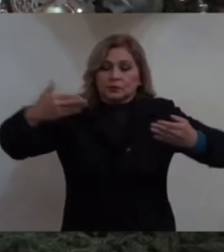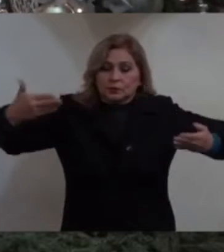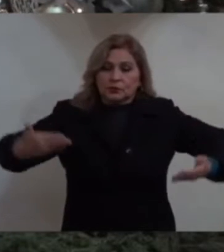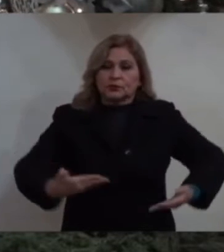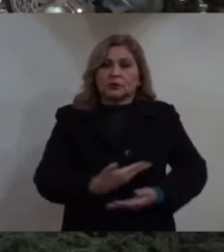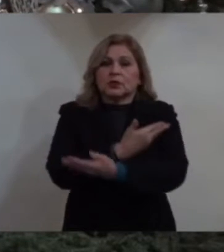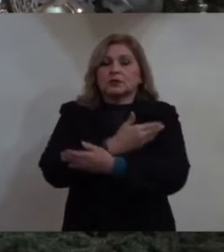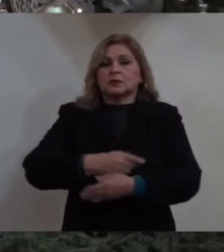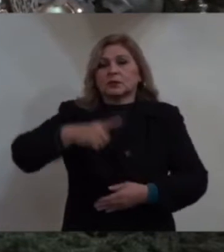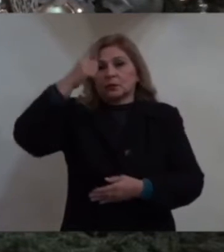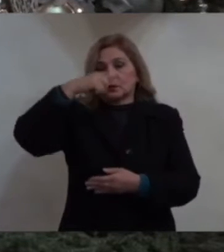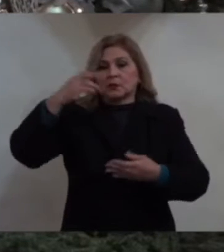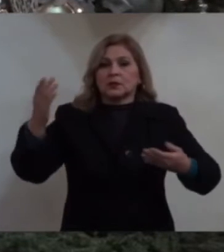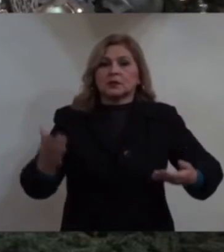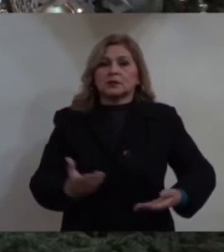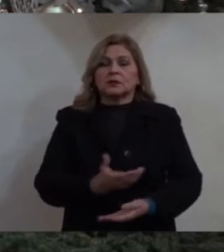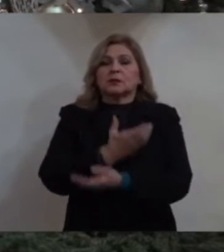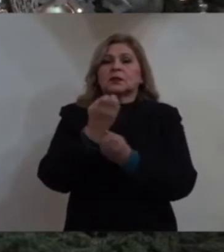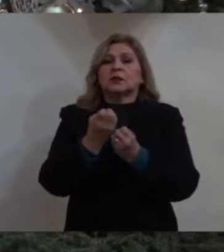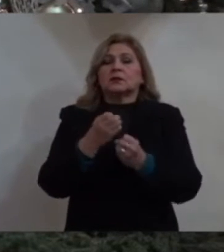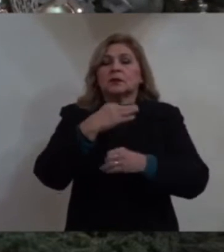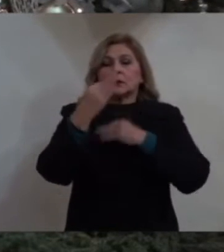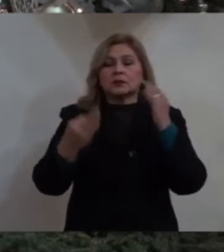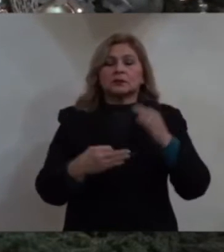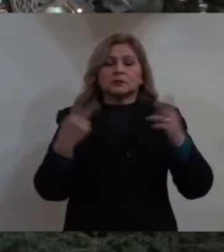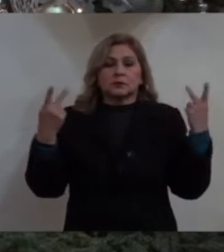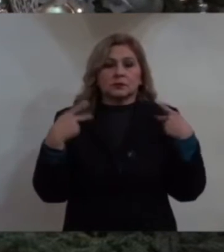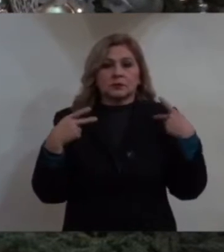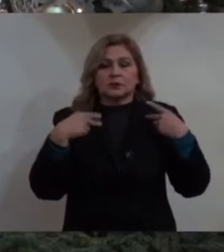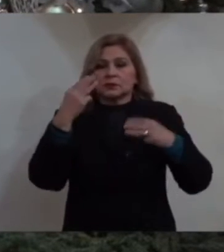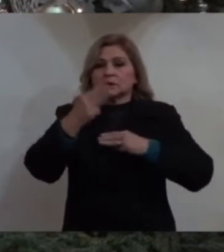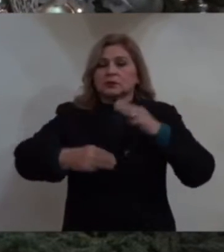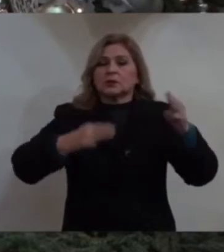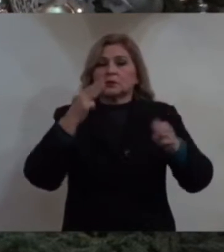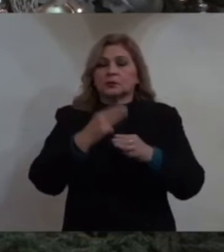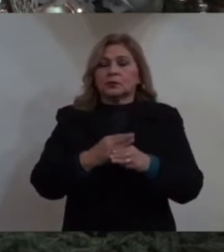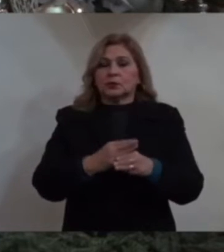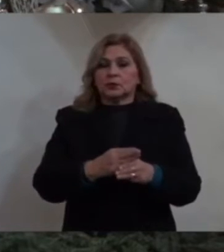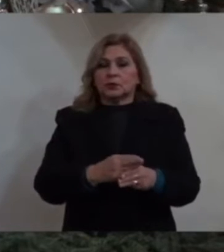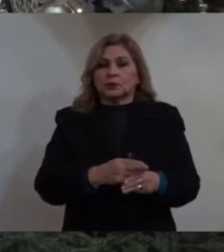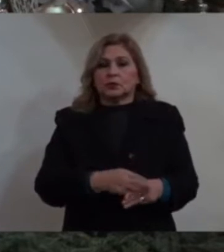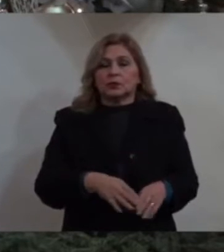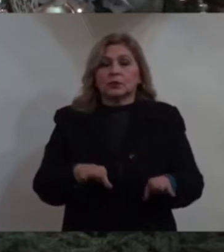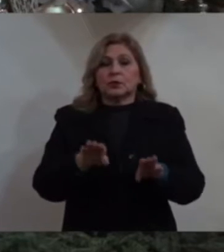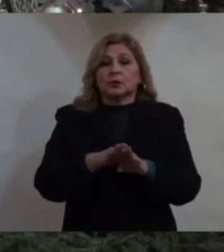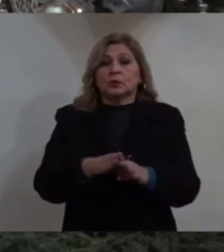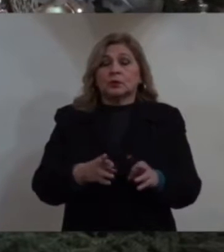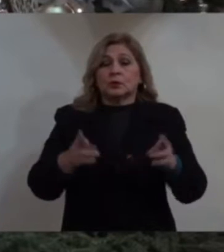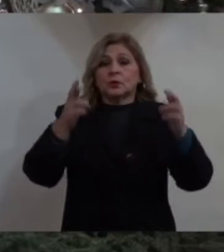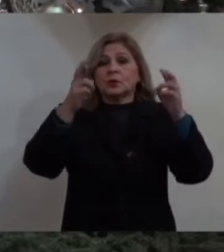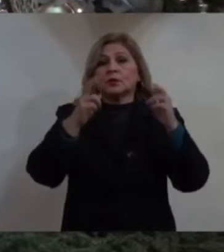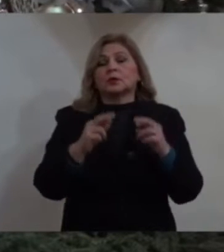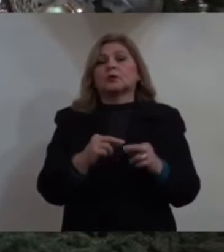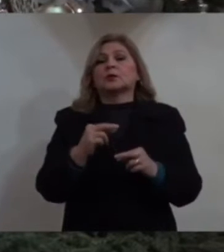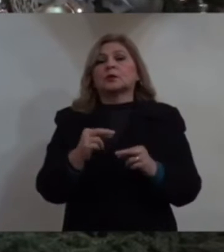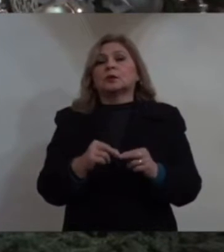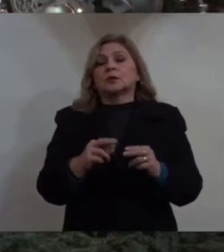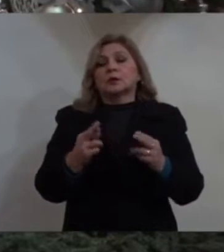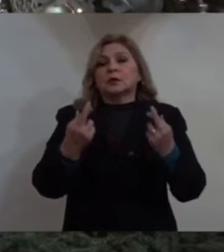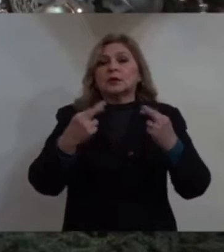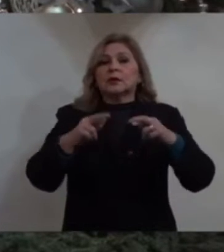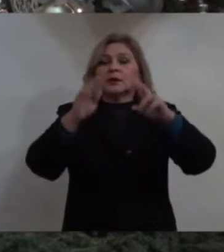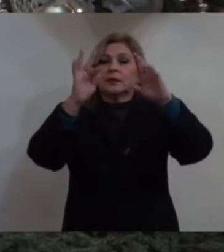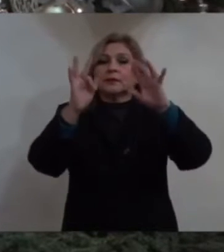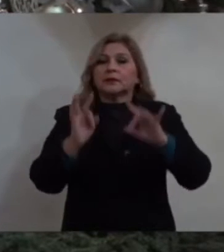magos representan al mundo entero, representan a todos los hombres